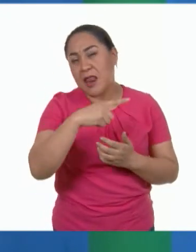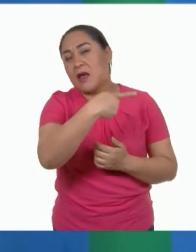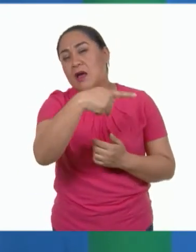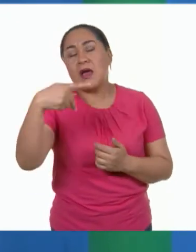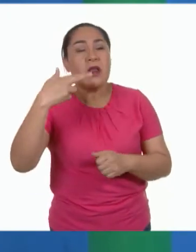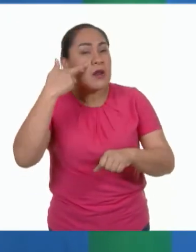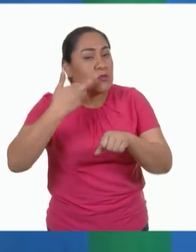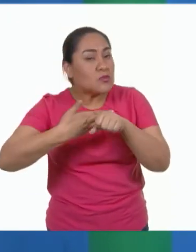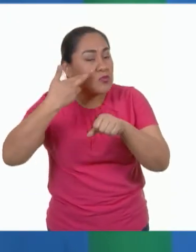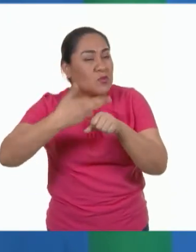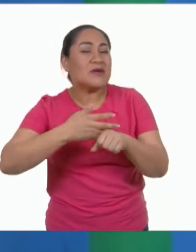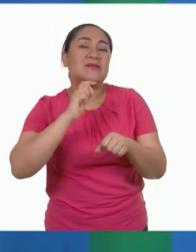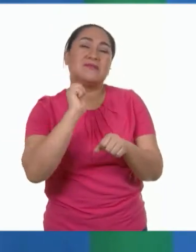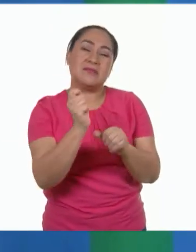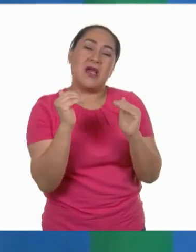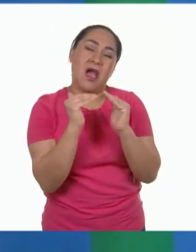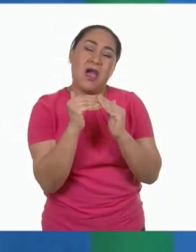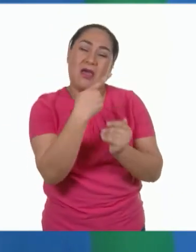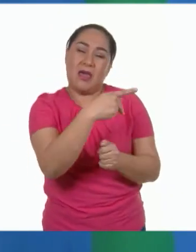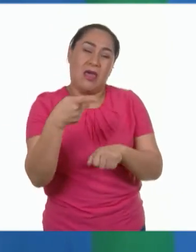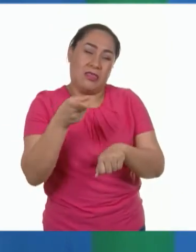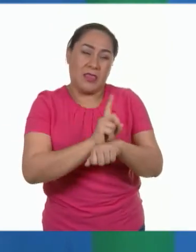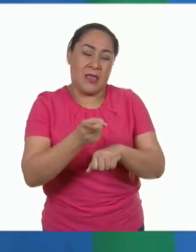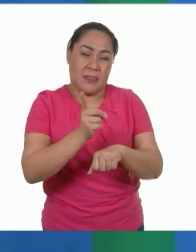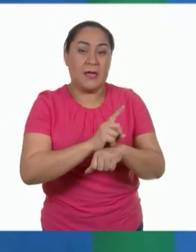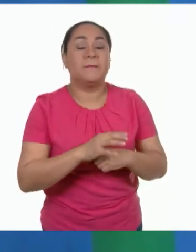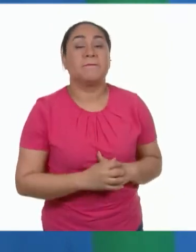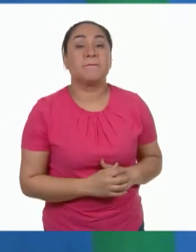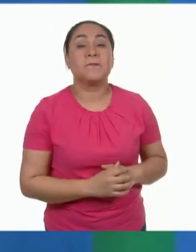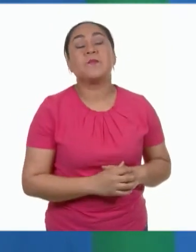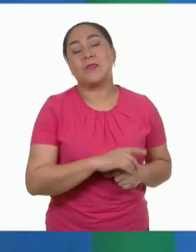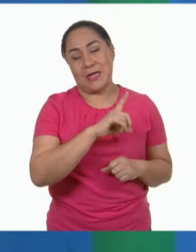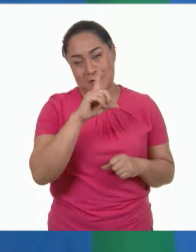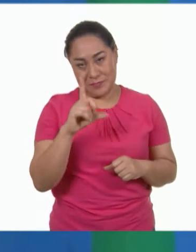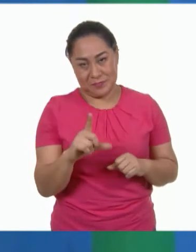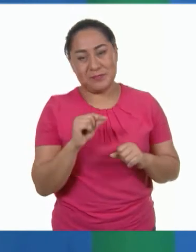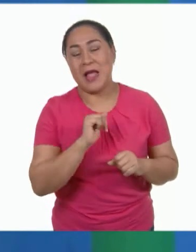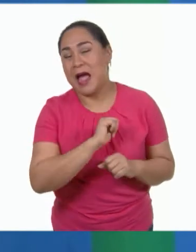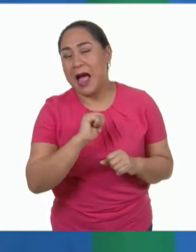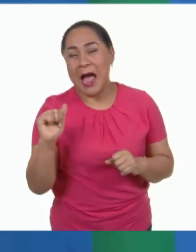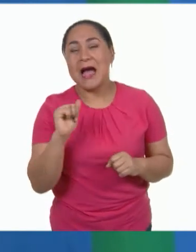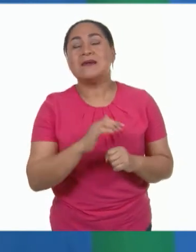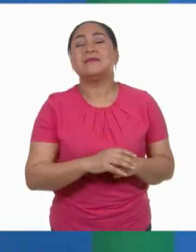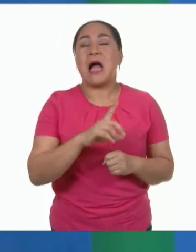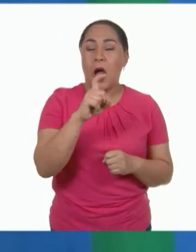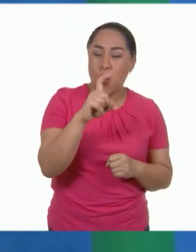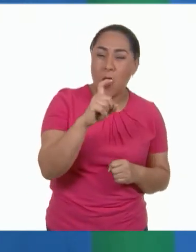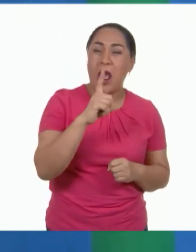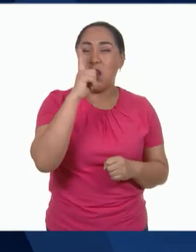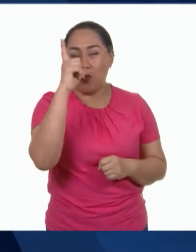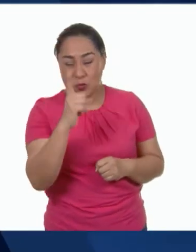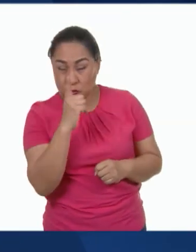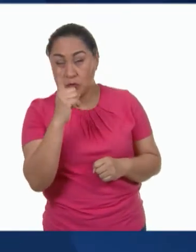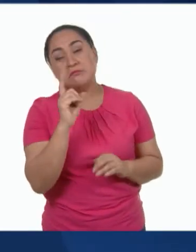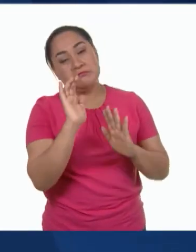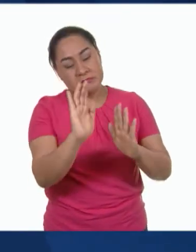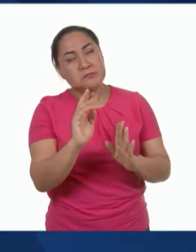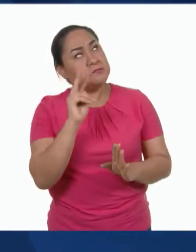consumir de manera responsable en nuestra vida cotidiana. Finalmente, en el caso del servicio del agua corriente, también podemos